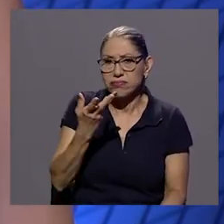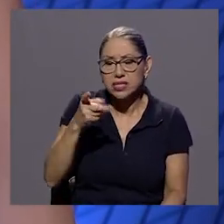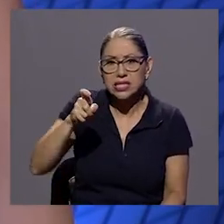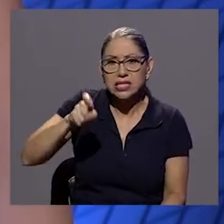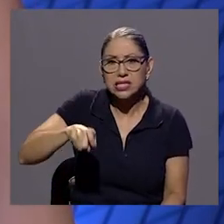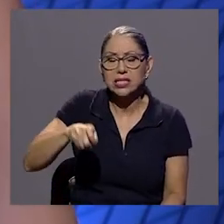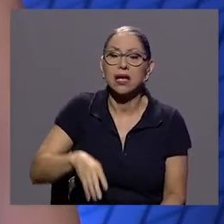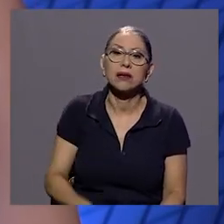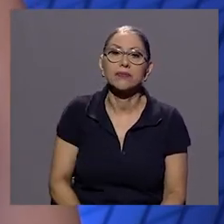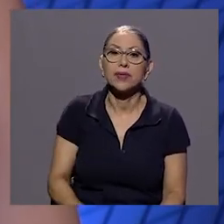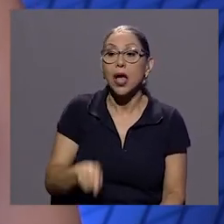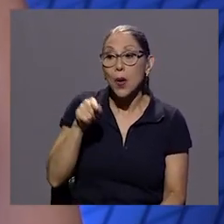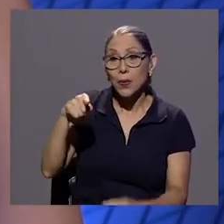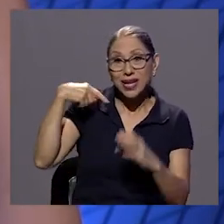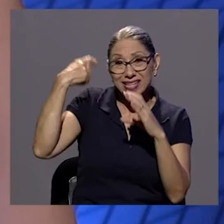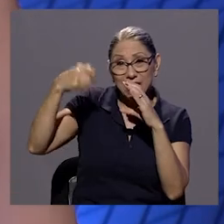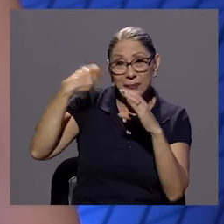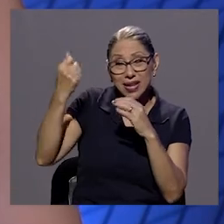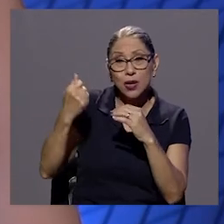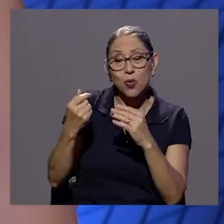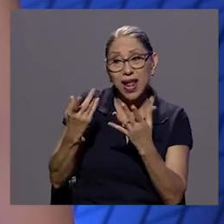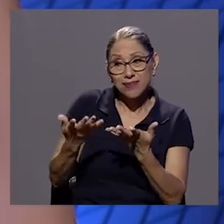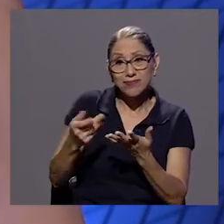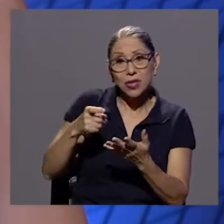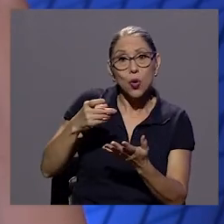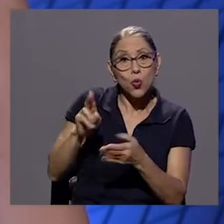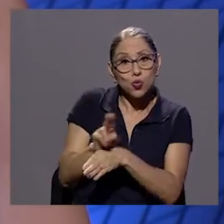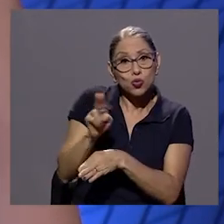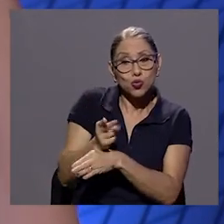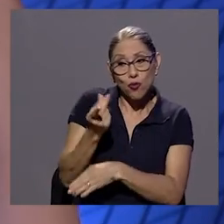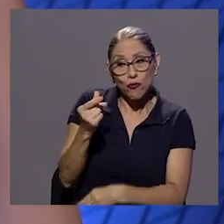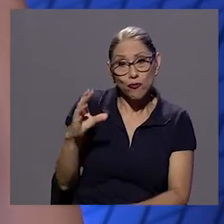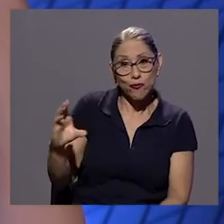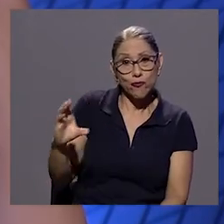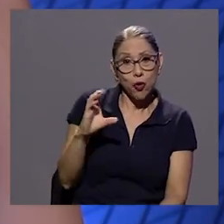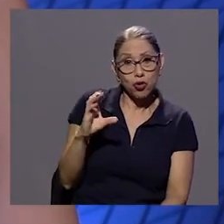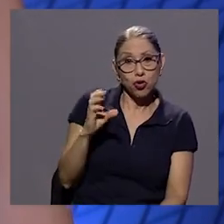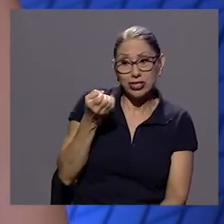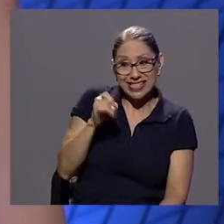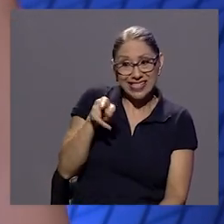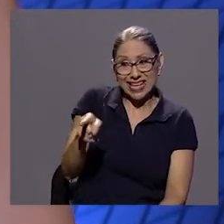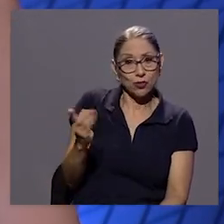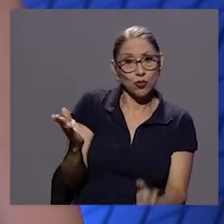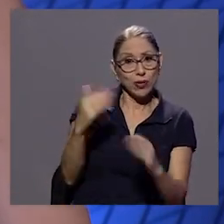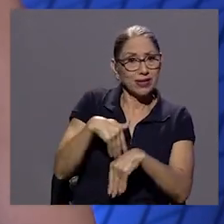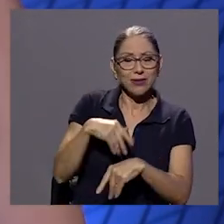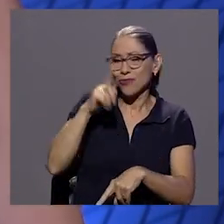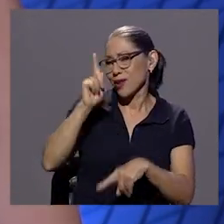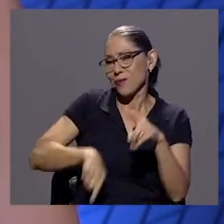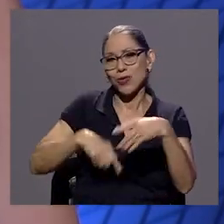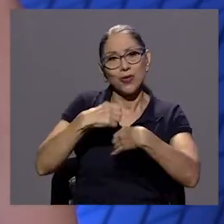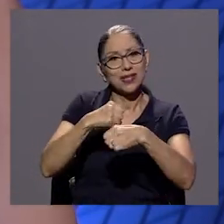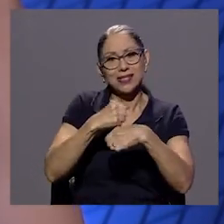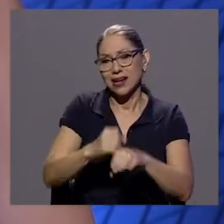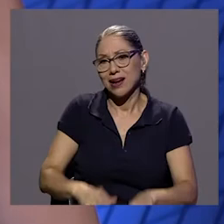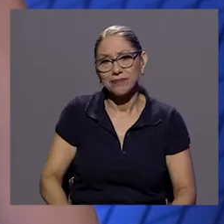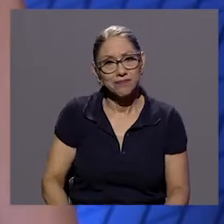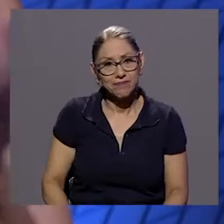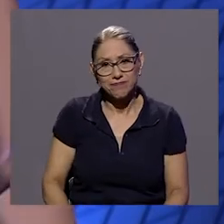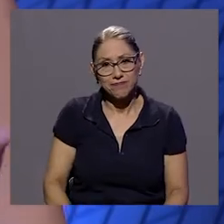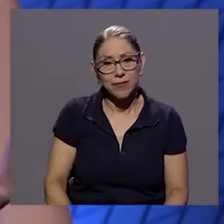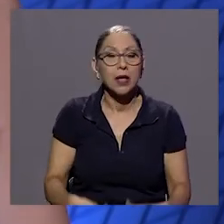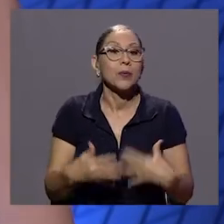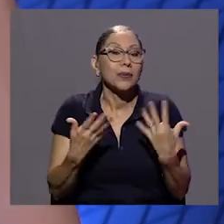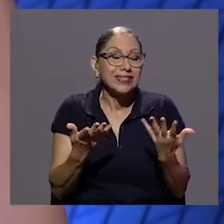esta película fue apoyada por fondos y sin esos fondos no hubiera sido posible hacerla por más de que obviamente a ver uno se